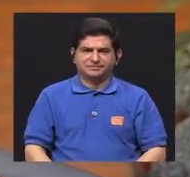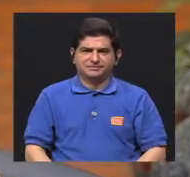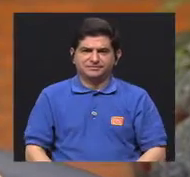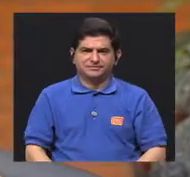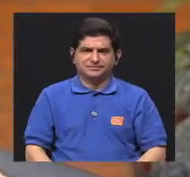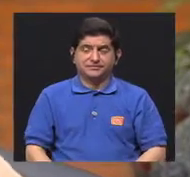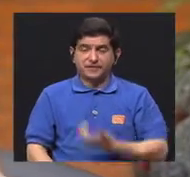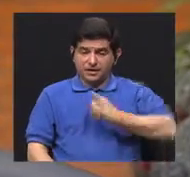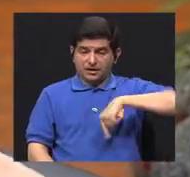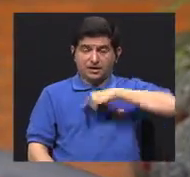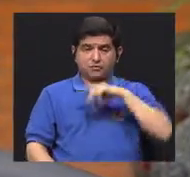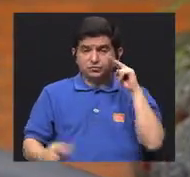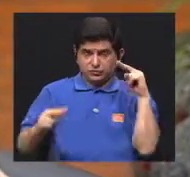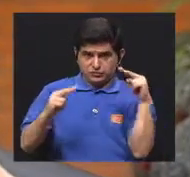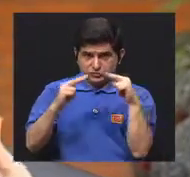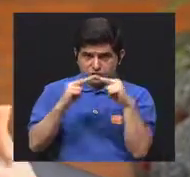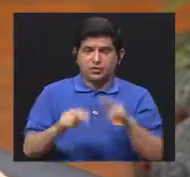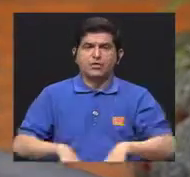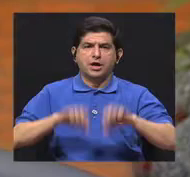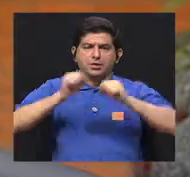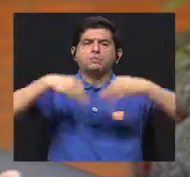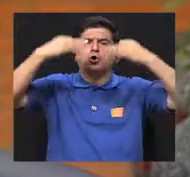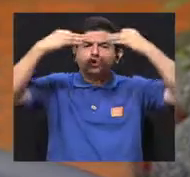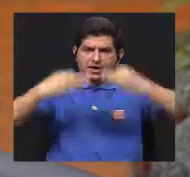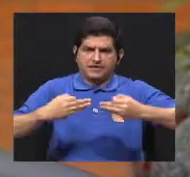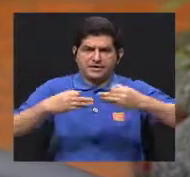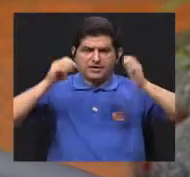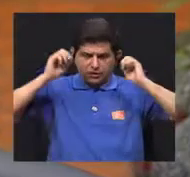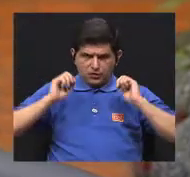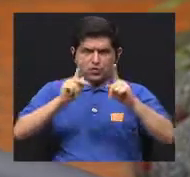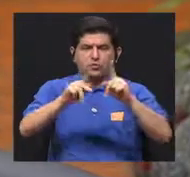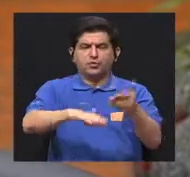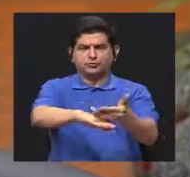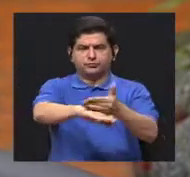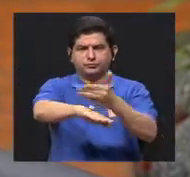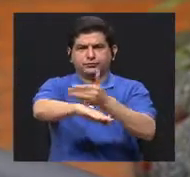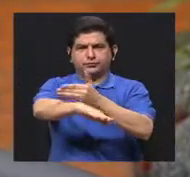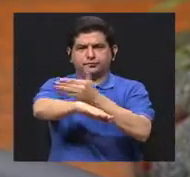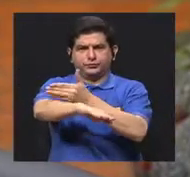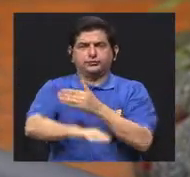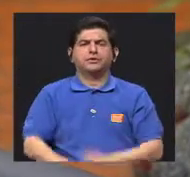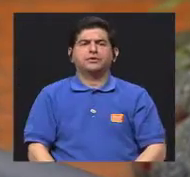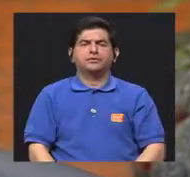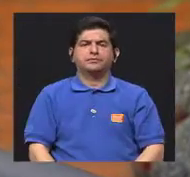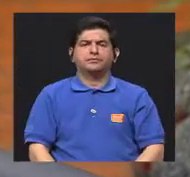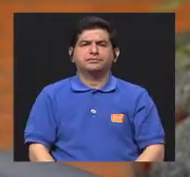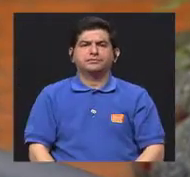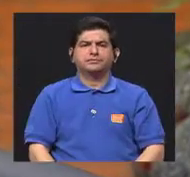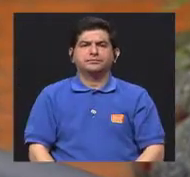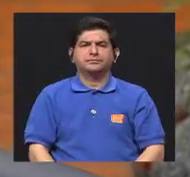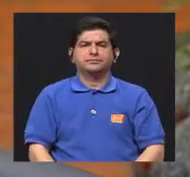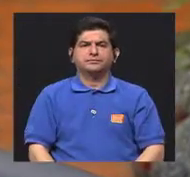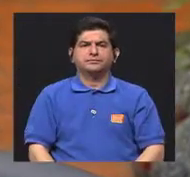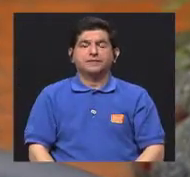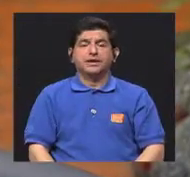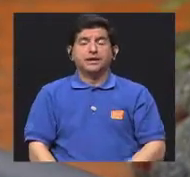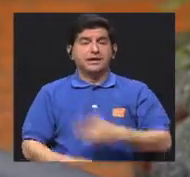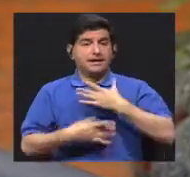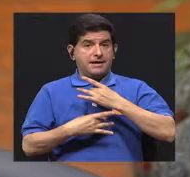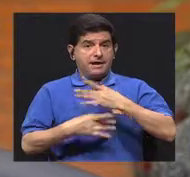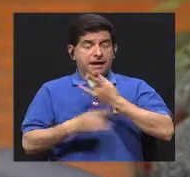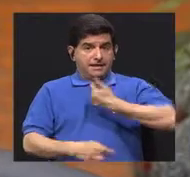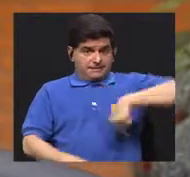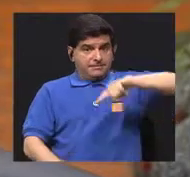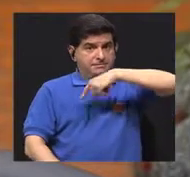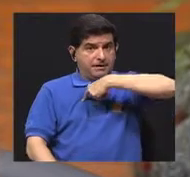Y irnos conociendo y tomar las decisiones que nos permitan ir mejorando en las cosas que podemos. Entonces,